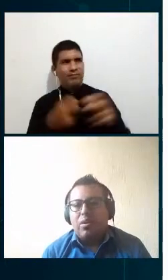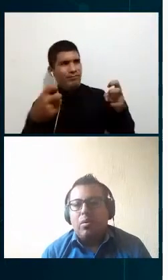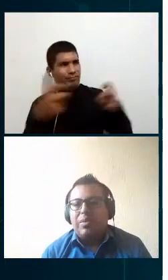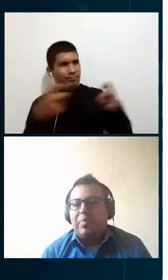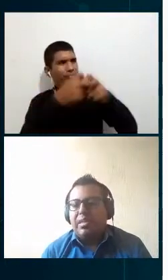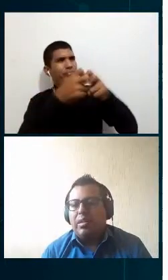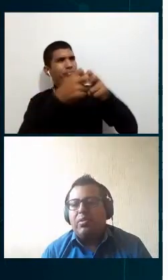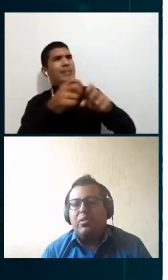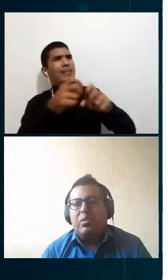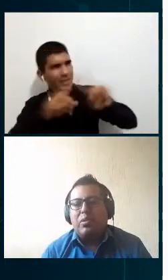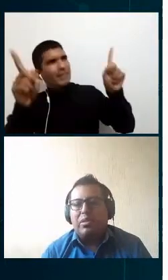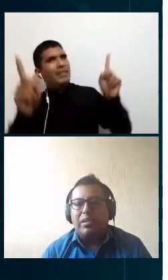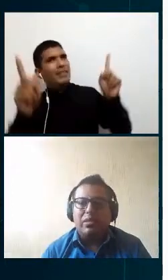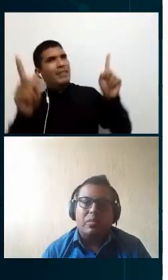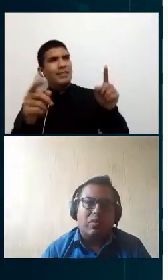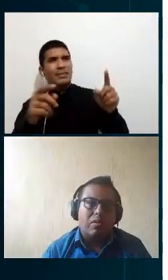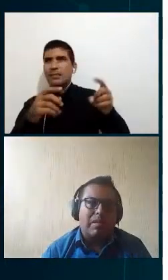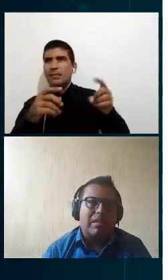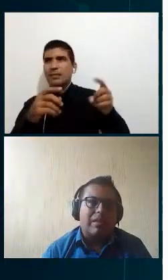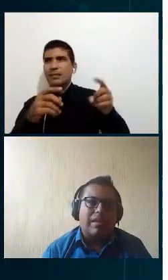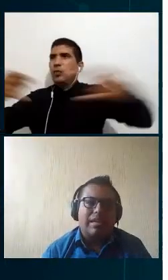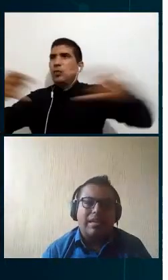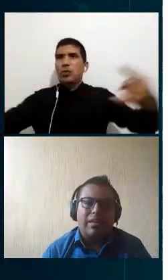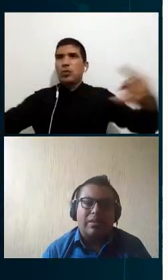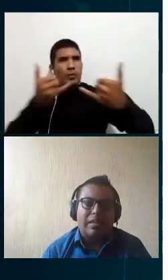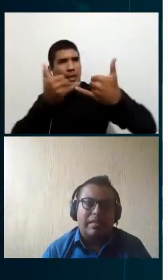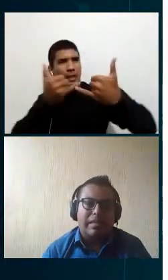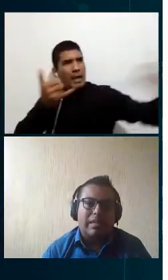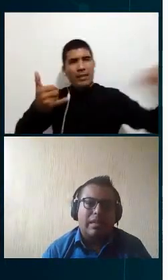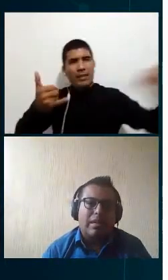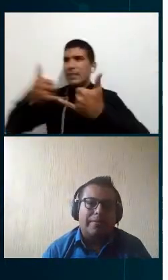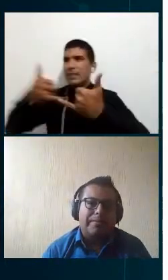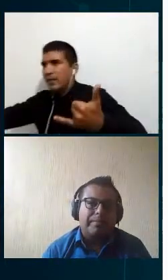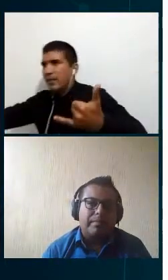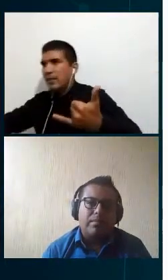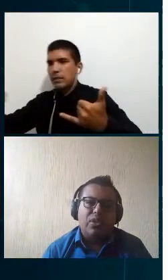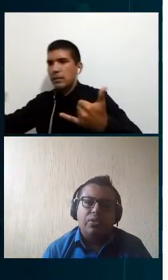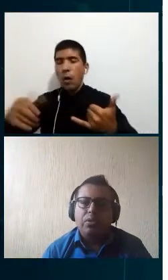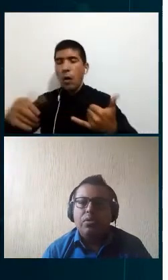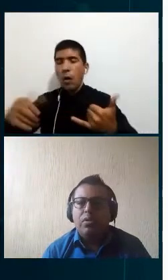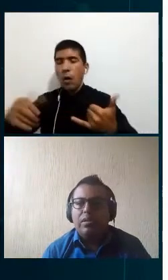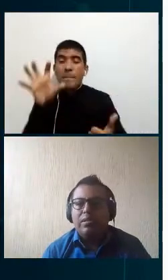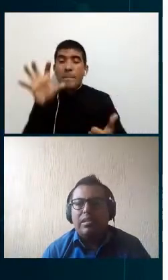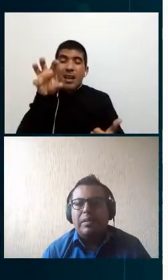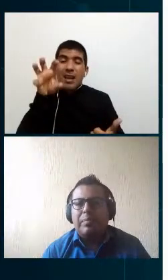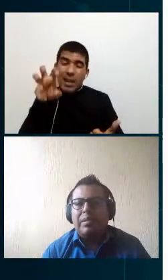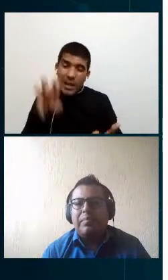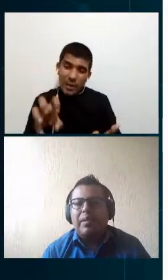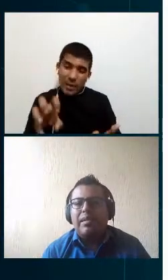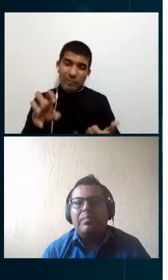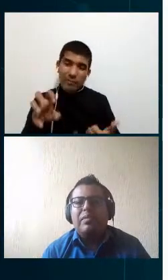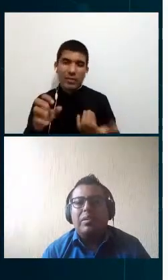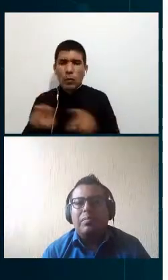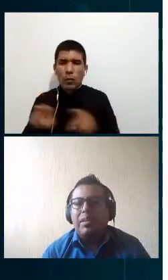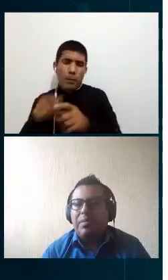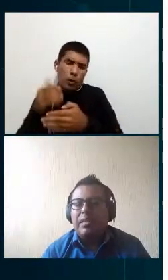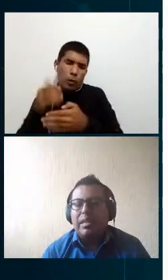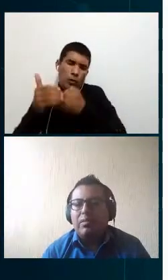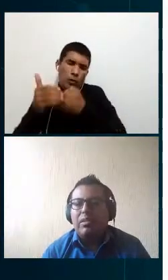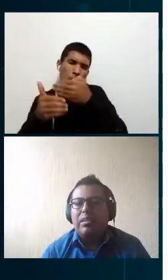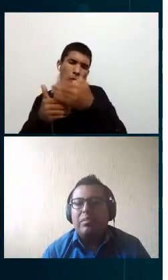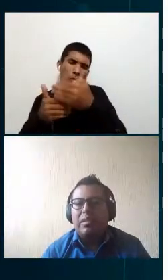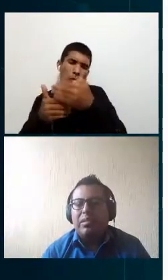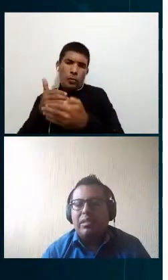también optimizar nuestros procesos como comentaba el ingeniero Salazar somos uno de los drivers principales poder